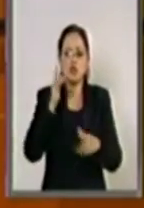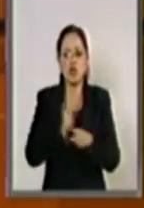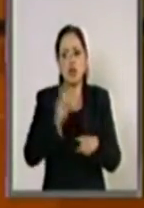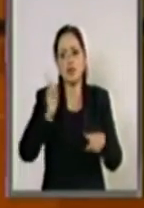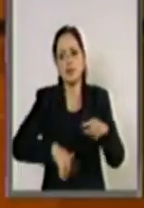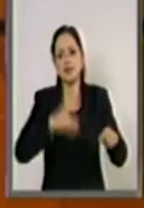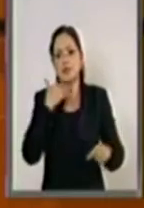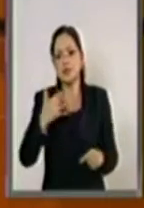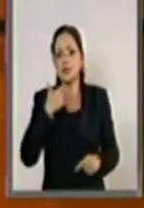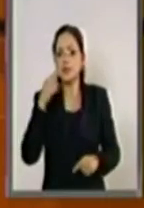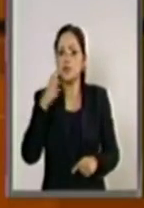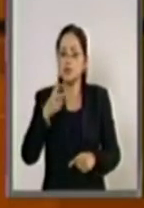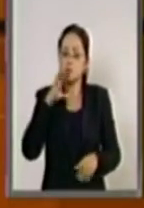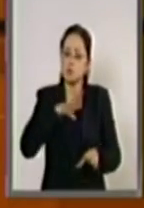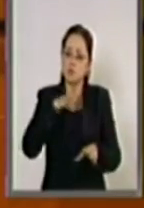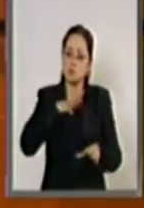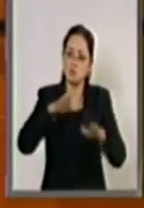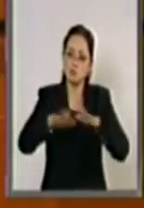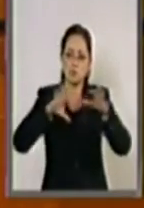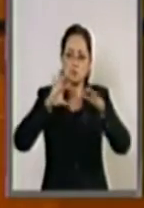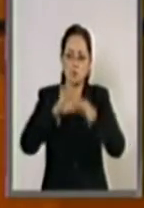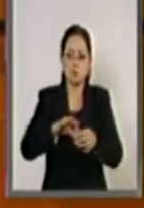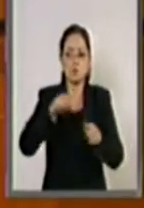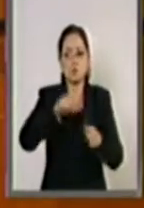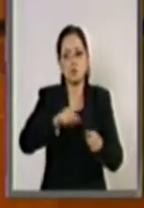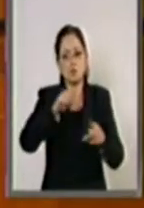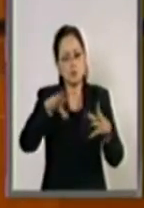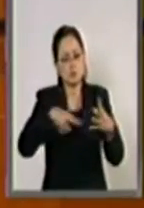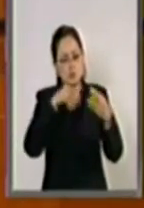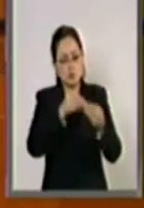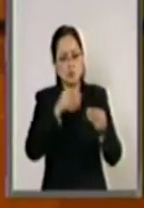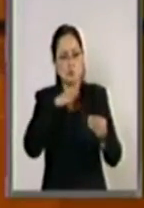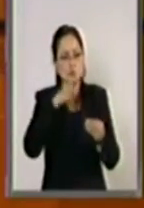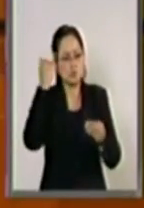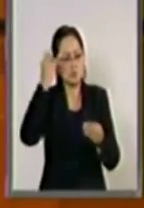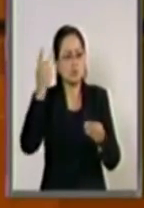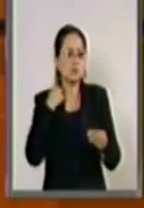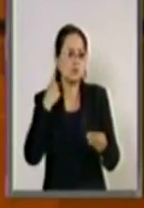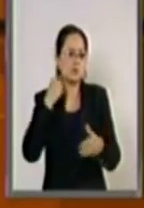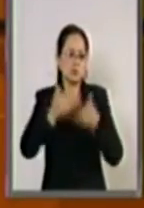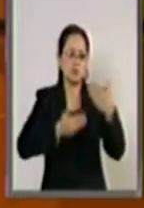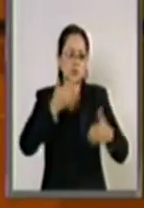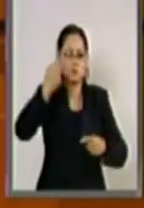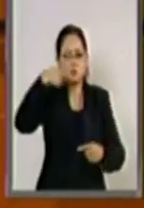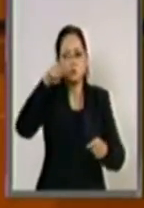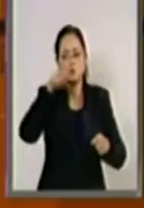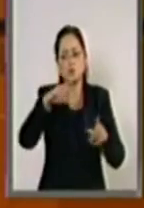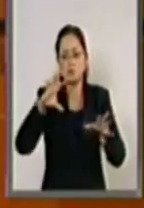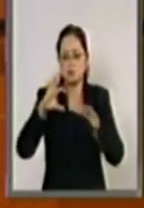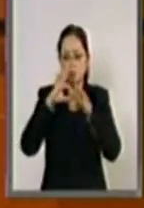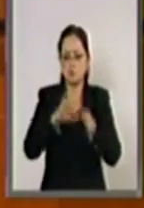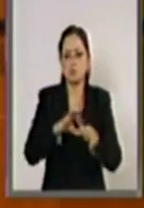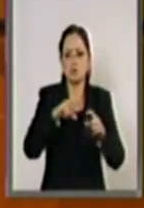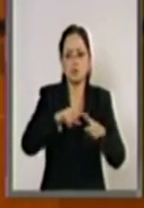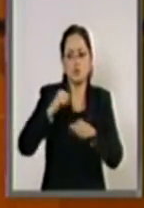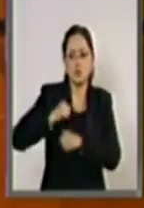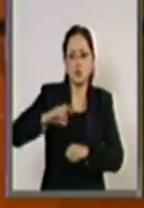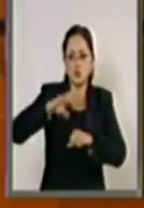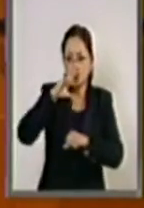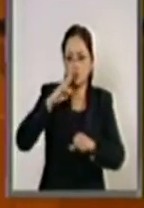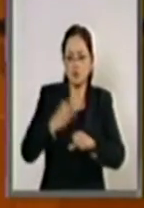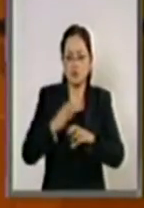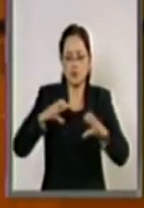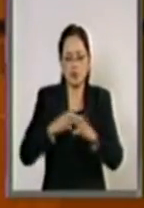el cual establecerá principios, bases, políticas públicas y procedimientos para la coordinación entre las autoridades